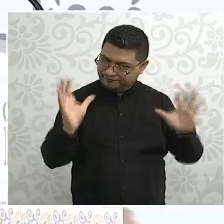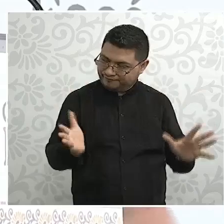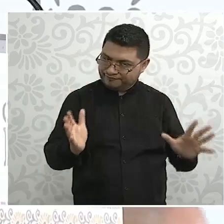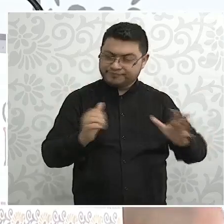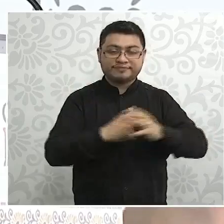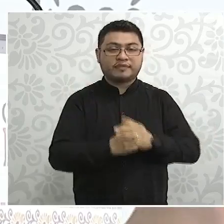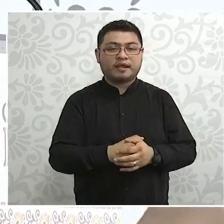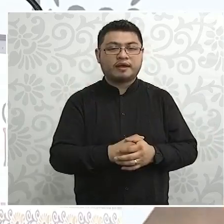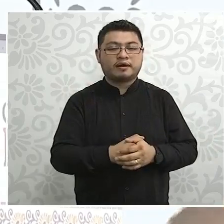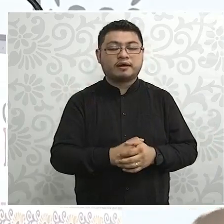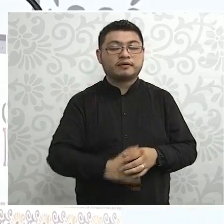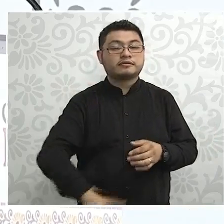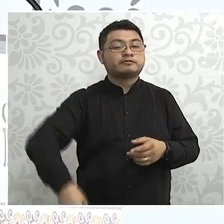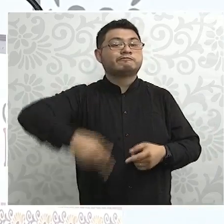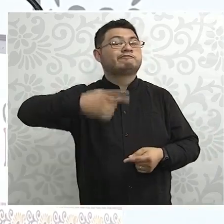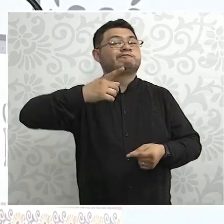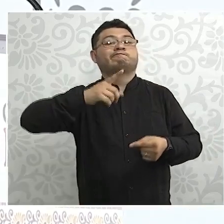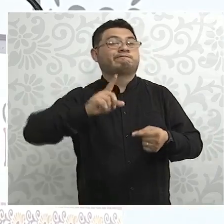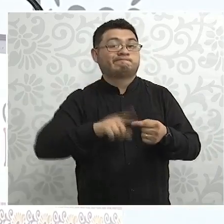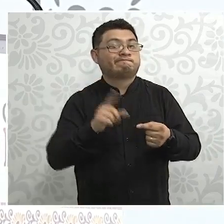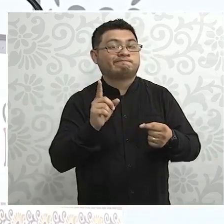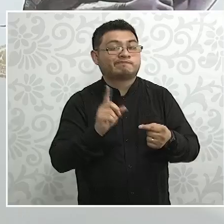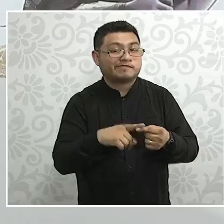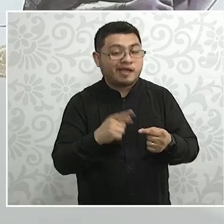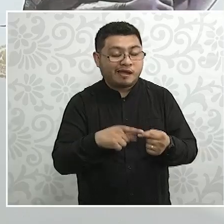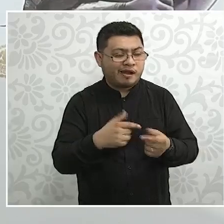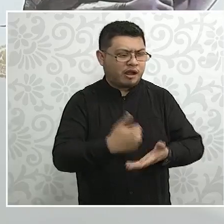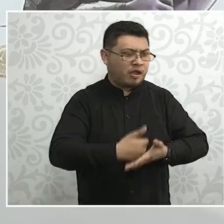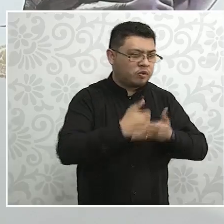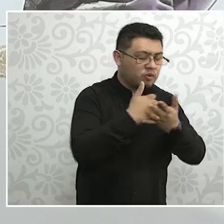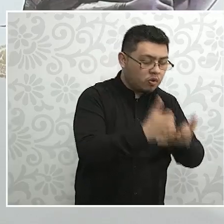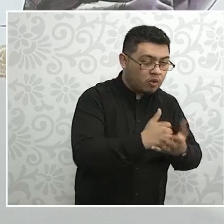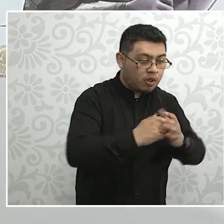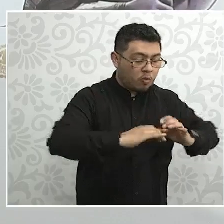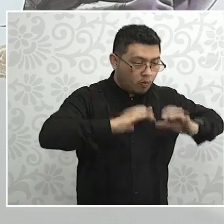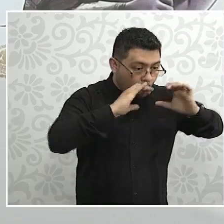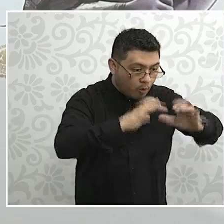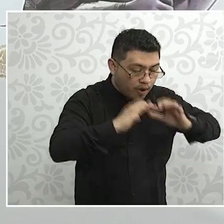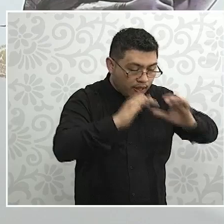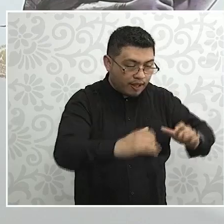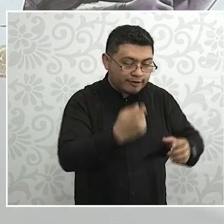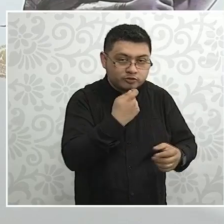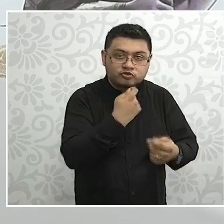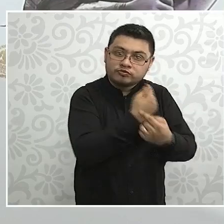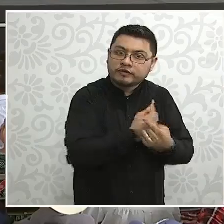¿Quiénes somos las que principalmente cuidamos de los hijos?